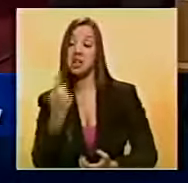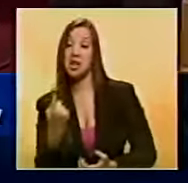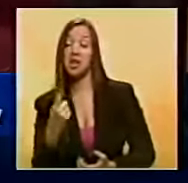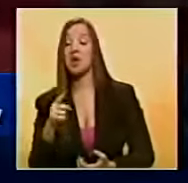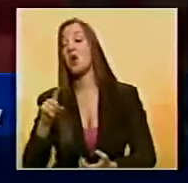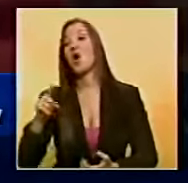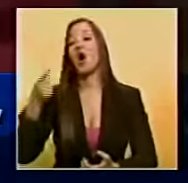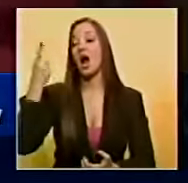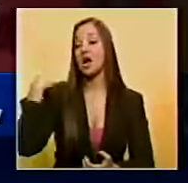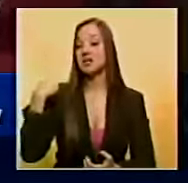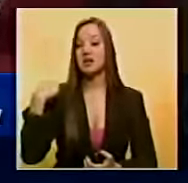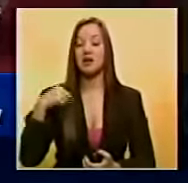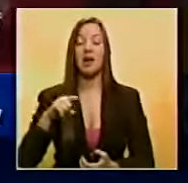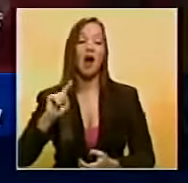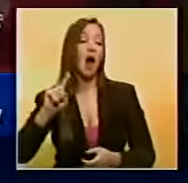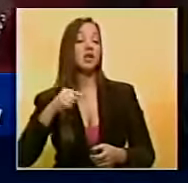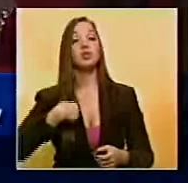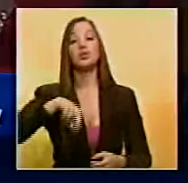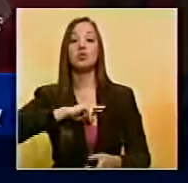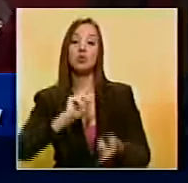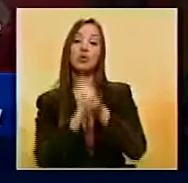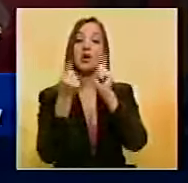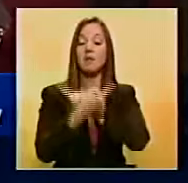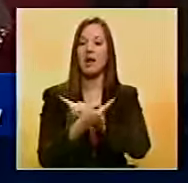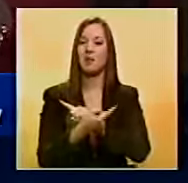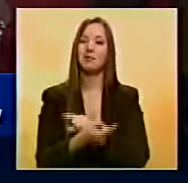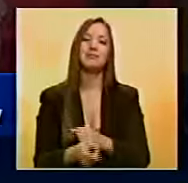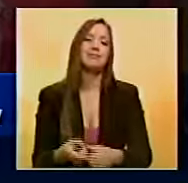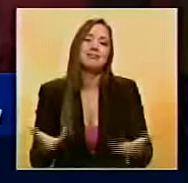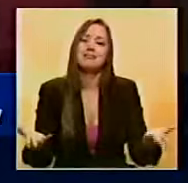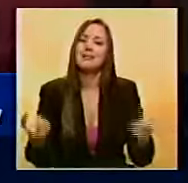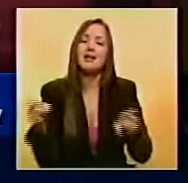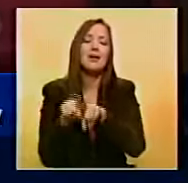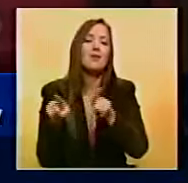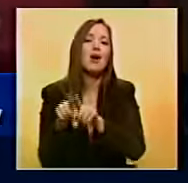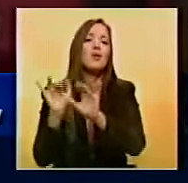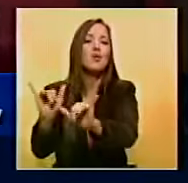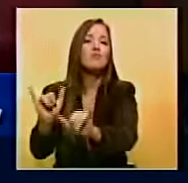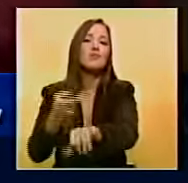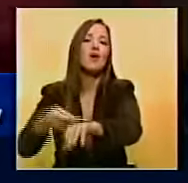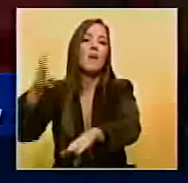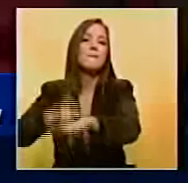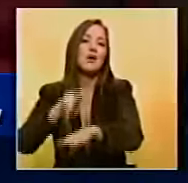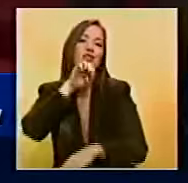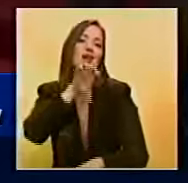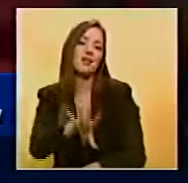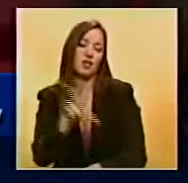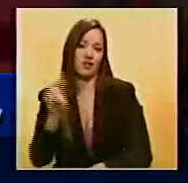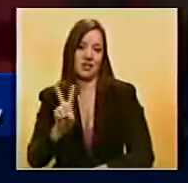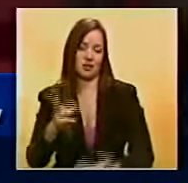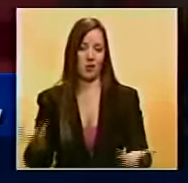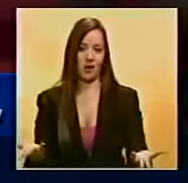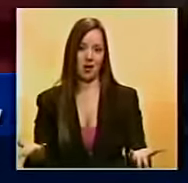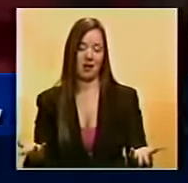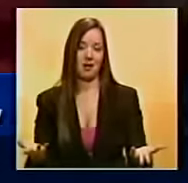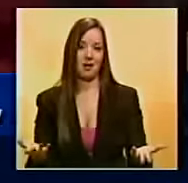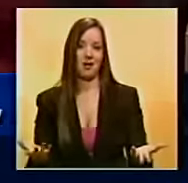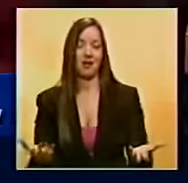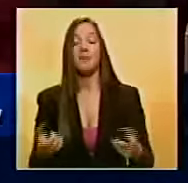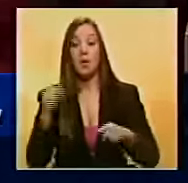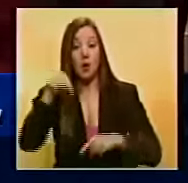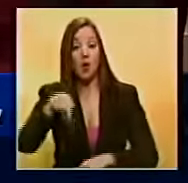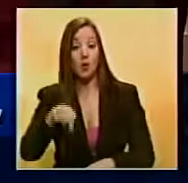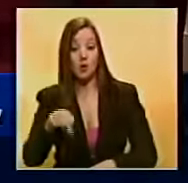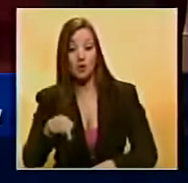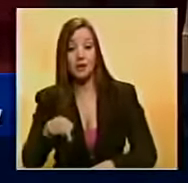la muestra, se quitaron las caretas, más de lo mismo, lo peor de la historia política venezolana, lo que simbólicamente representa. Y hoy